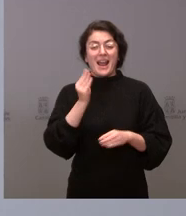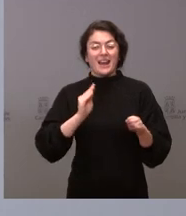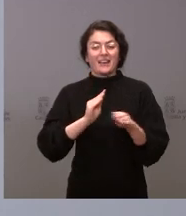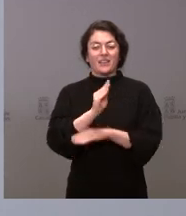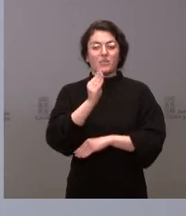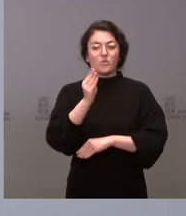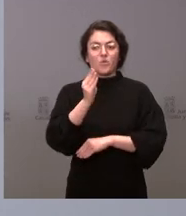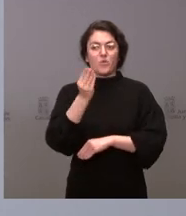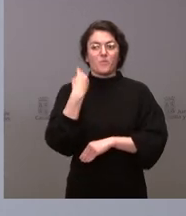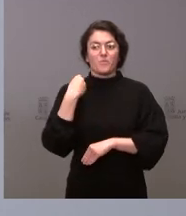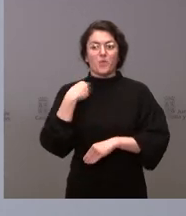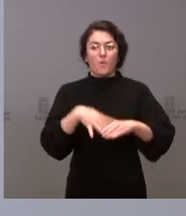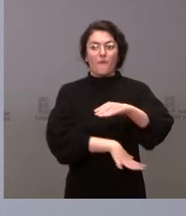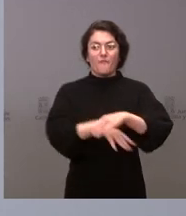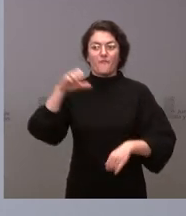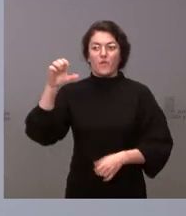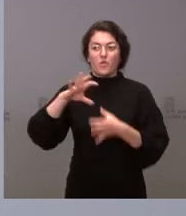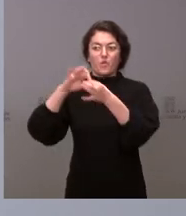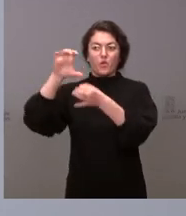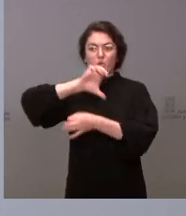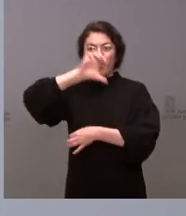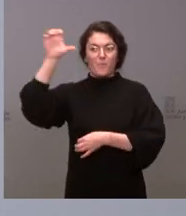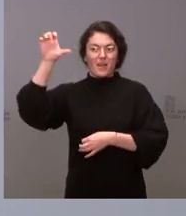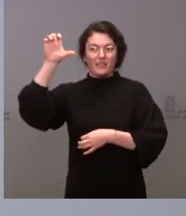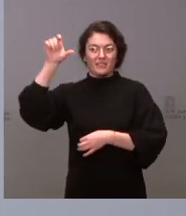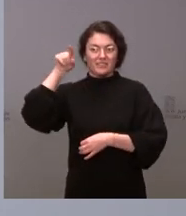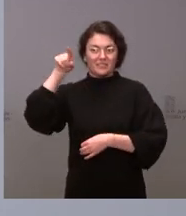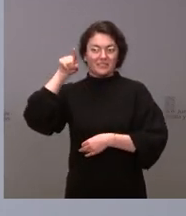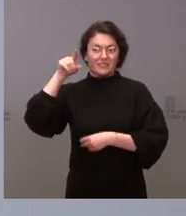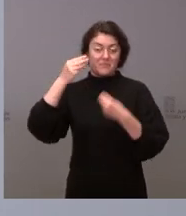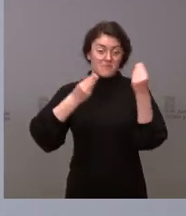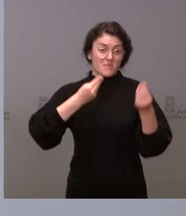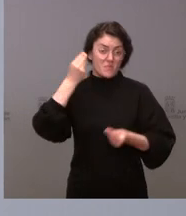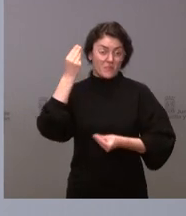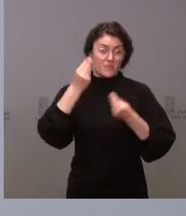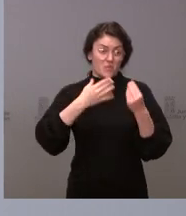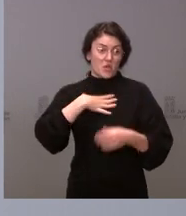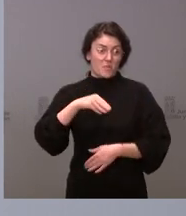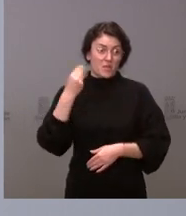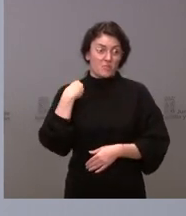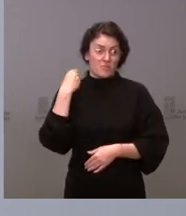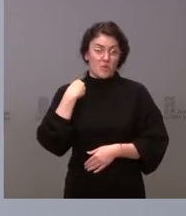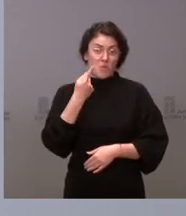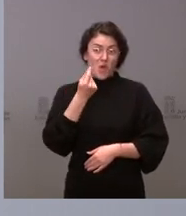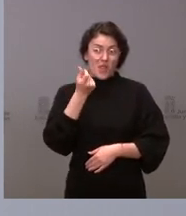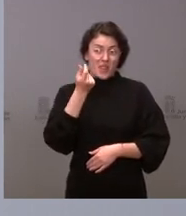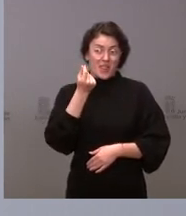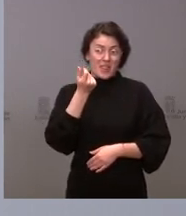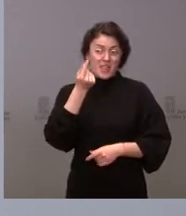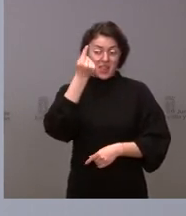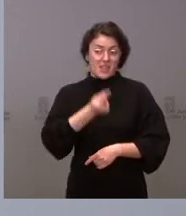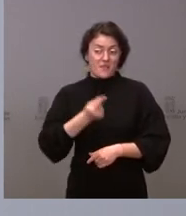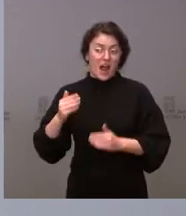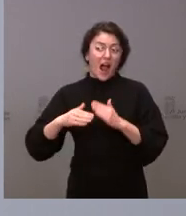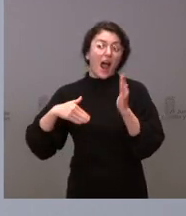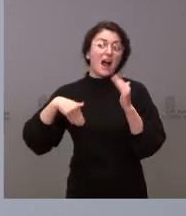de la Unión Europea seguramente estemos más cerca de esa cifra más alta que usted señalaba ¿por qué? porque comenzamos el año